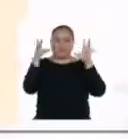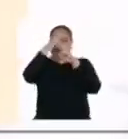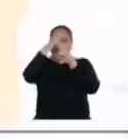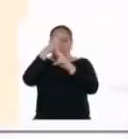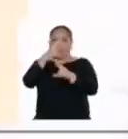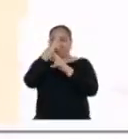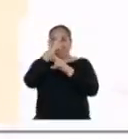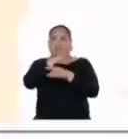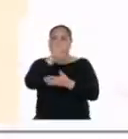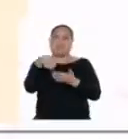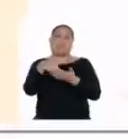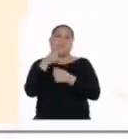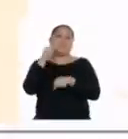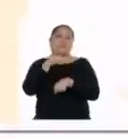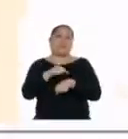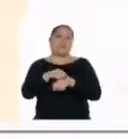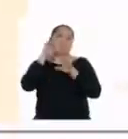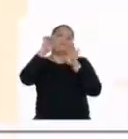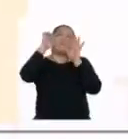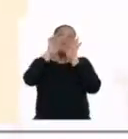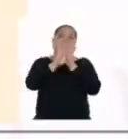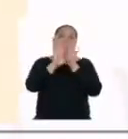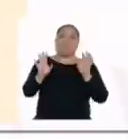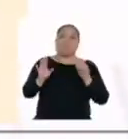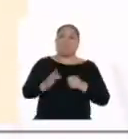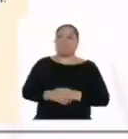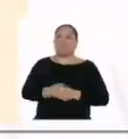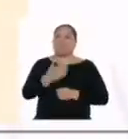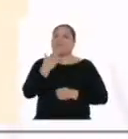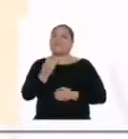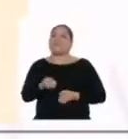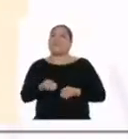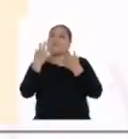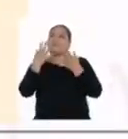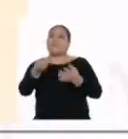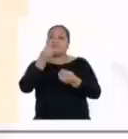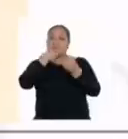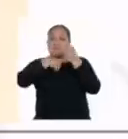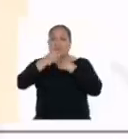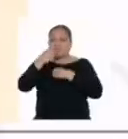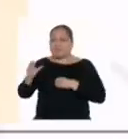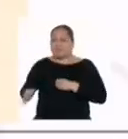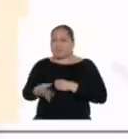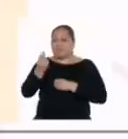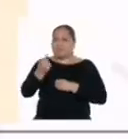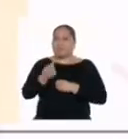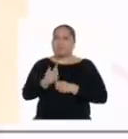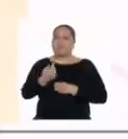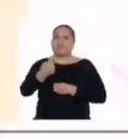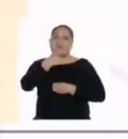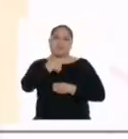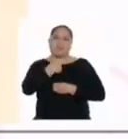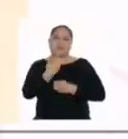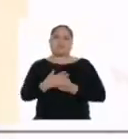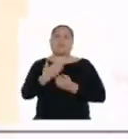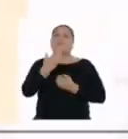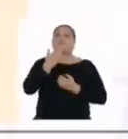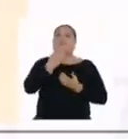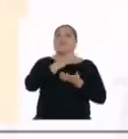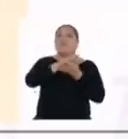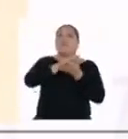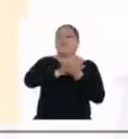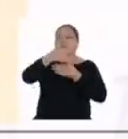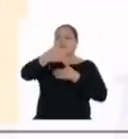respetarlas en todo momento. Por ejemplo, ¿quién le da de comer a Fiuleis? Yo. ¿Quién limpia la sala? Mi hermano.